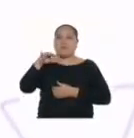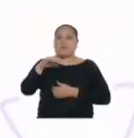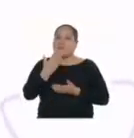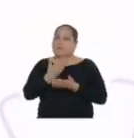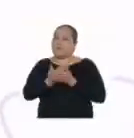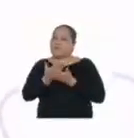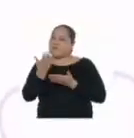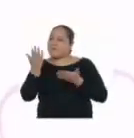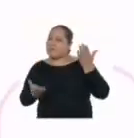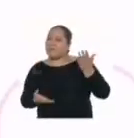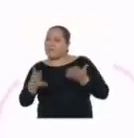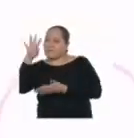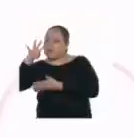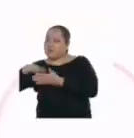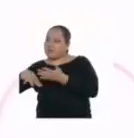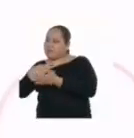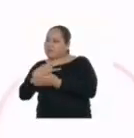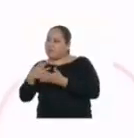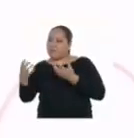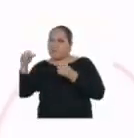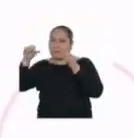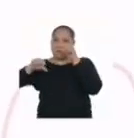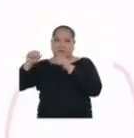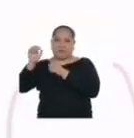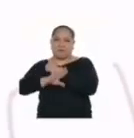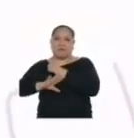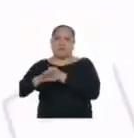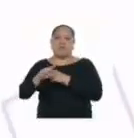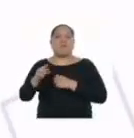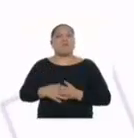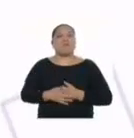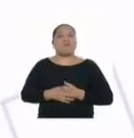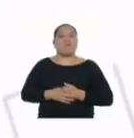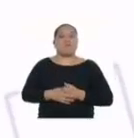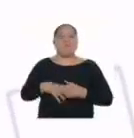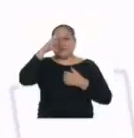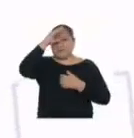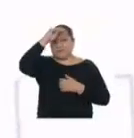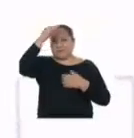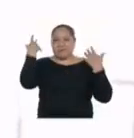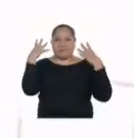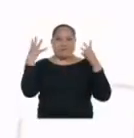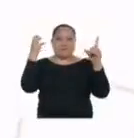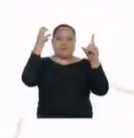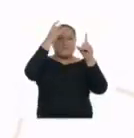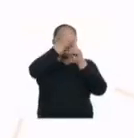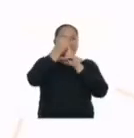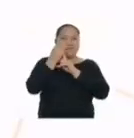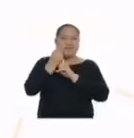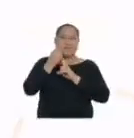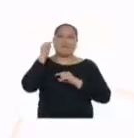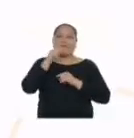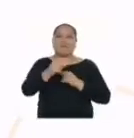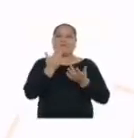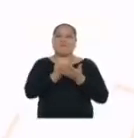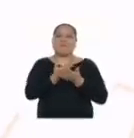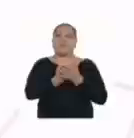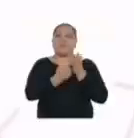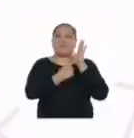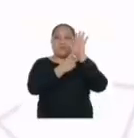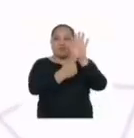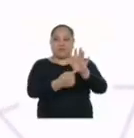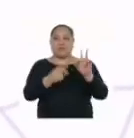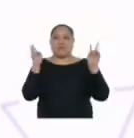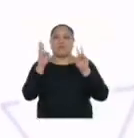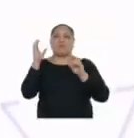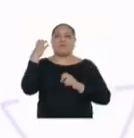documento científico y fueron congruentes. Chicas, chicos, hemos logrado el objetivo de la indagación. Demostrar las proporciones